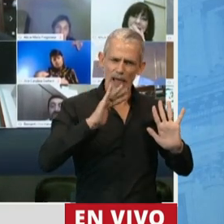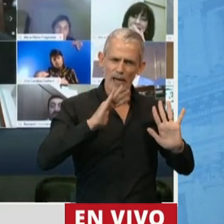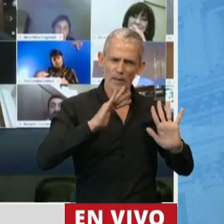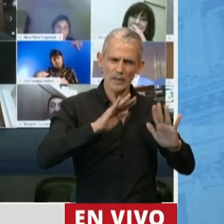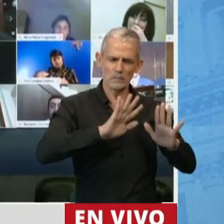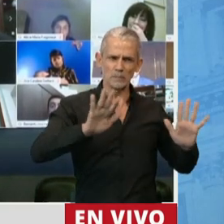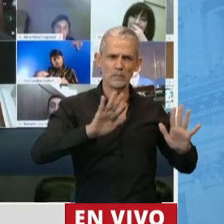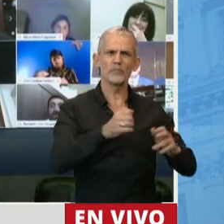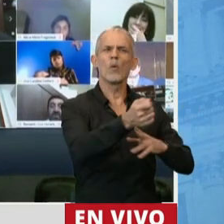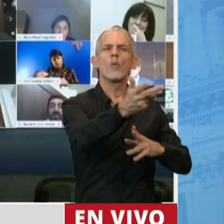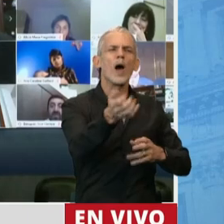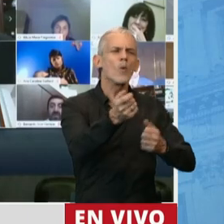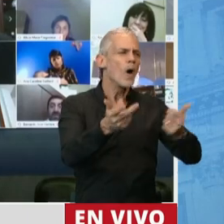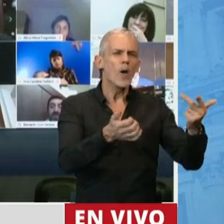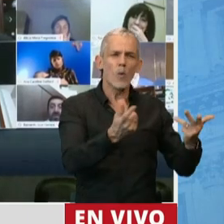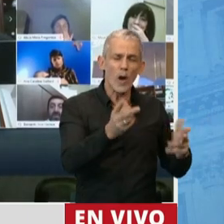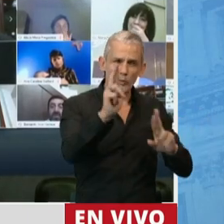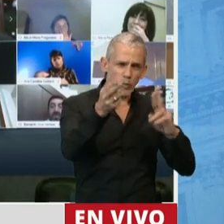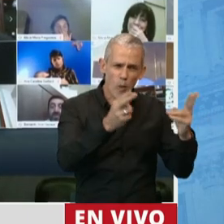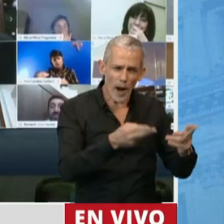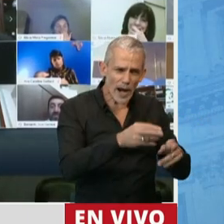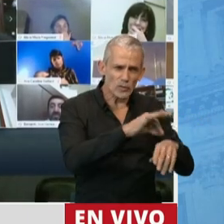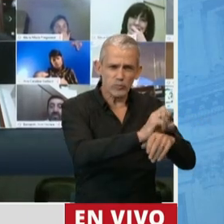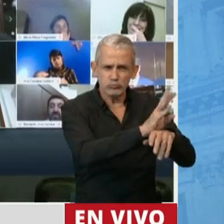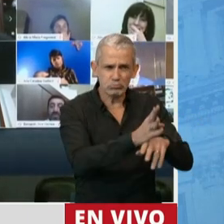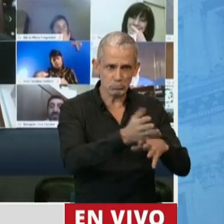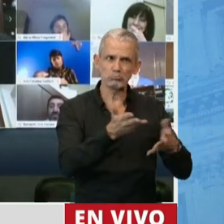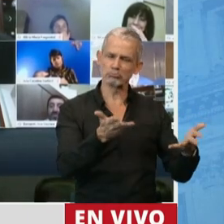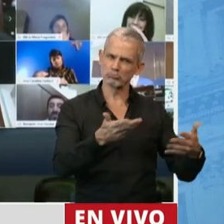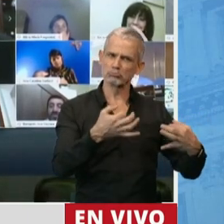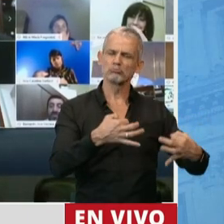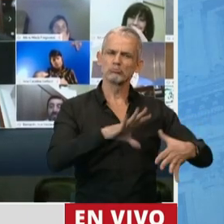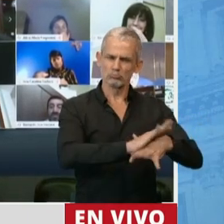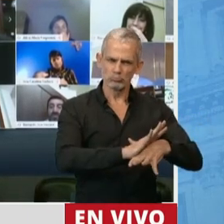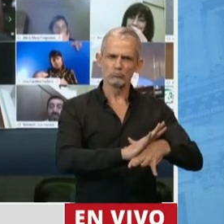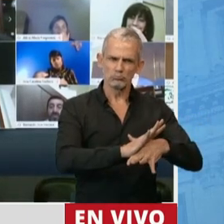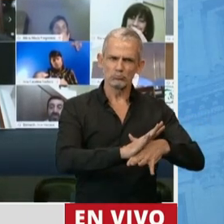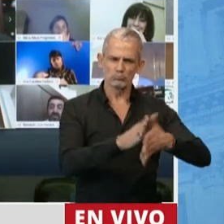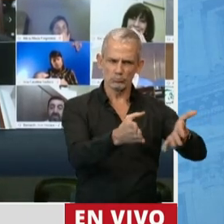los números no hacen más que corroborar que fue correcto.